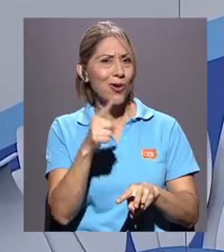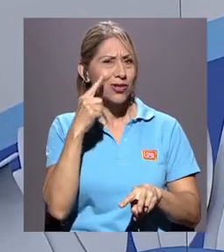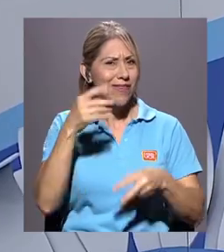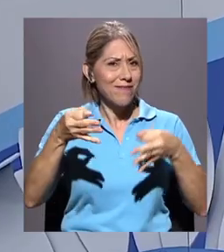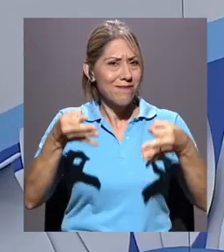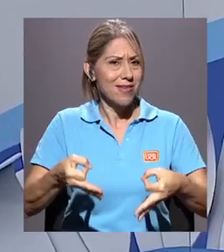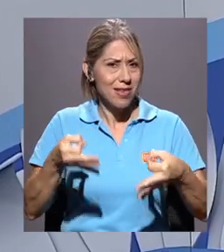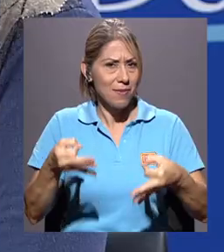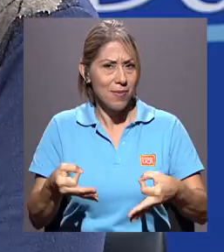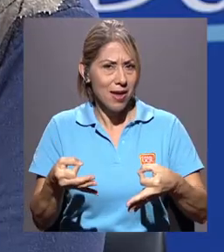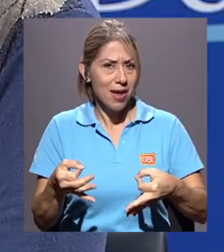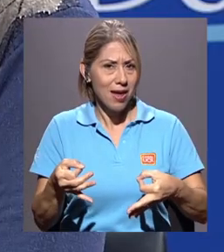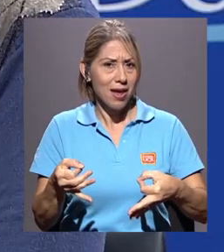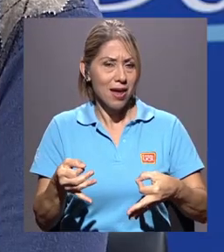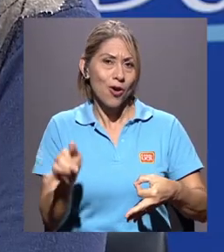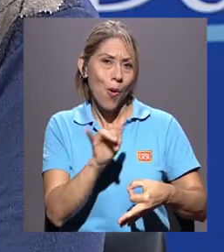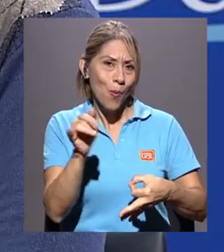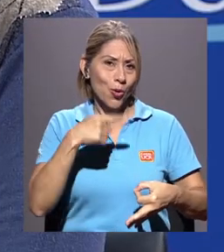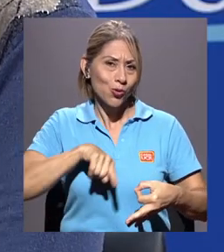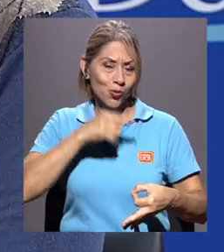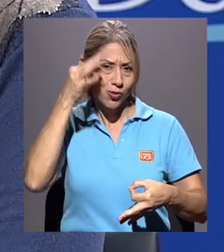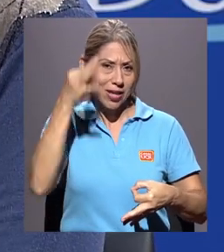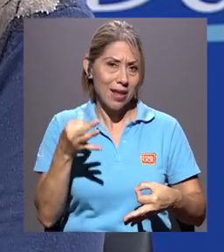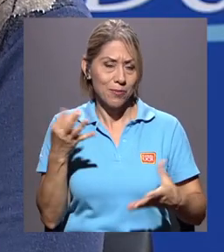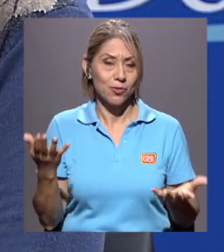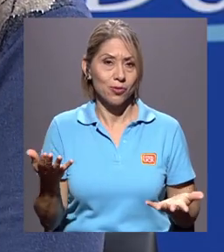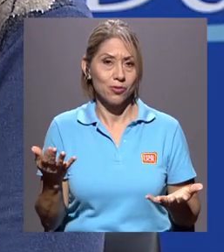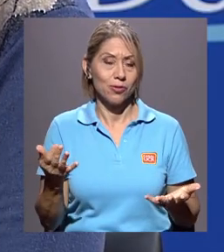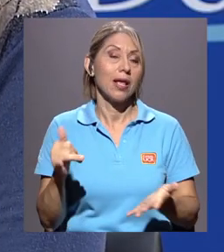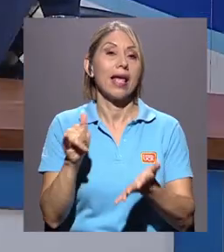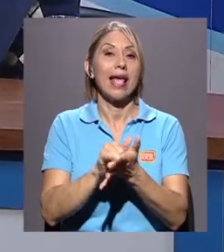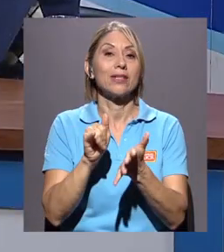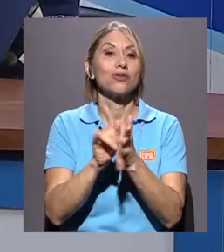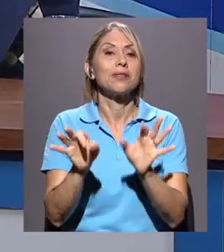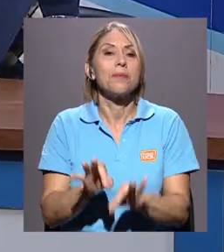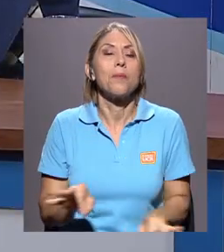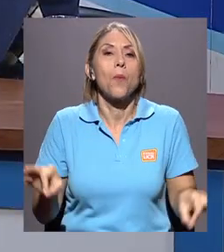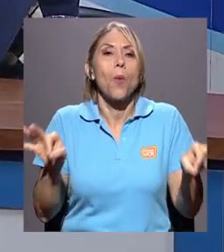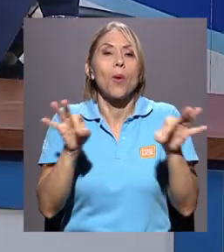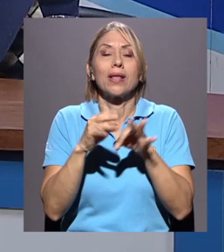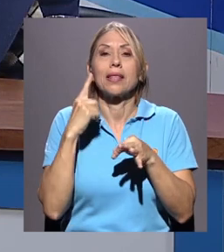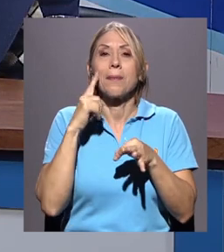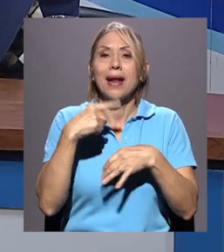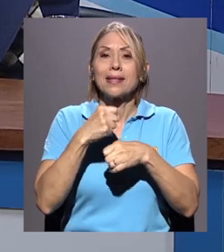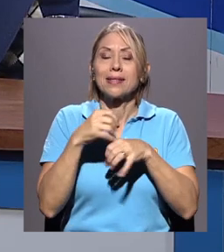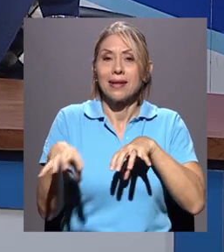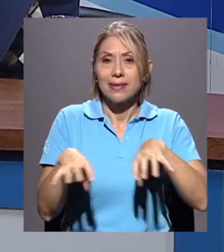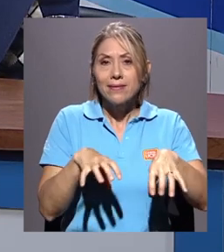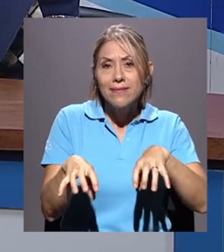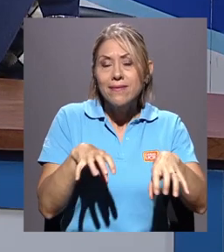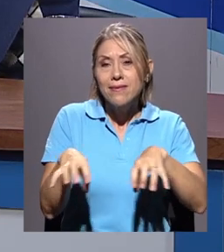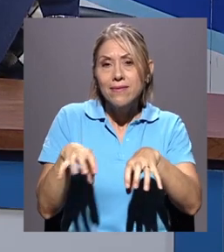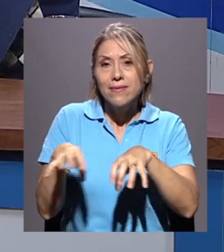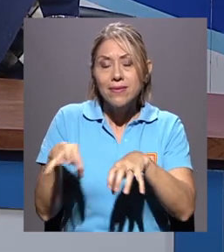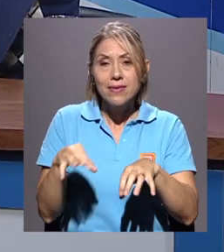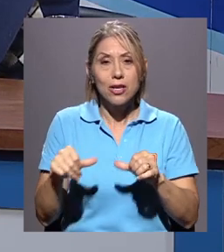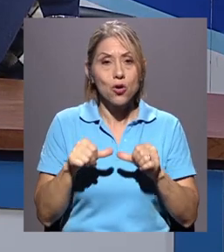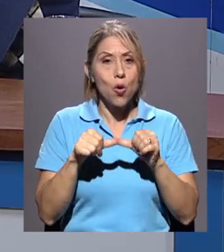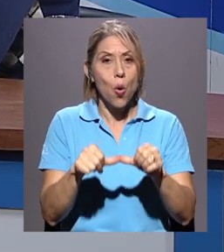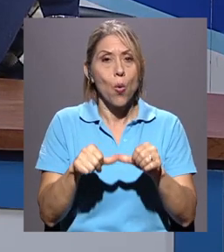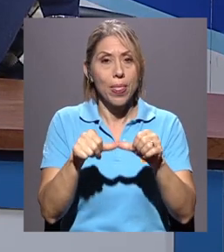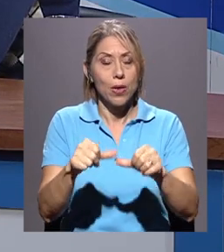venido creyendo. De ahí la importancia de generar espacios de esta naturaleza para poder continuar